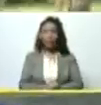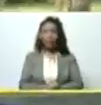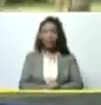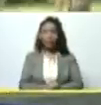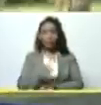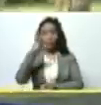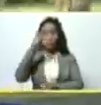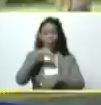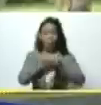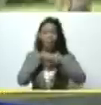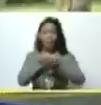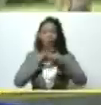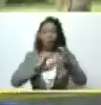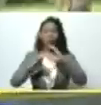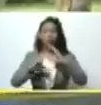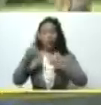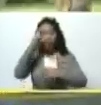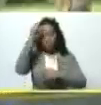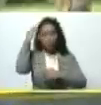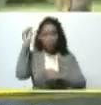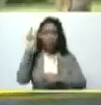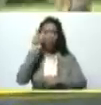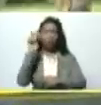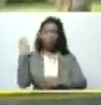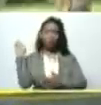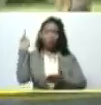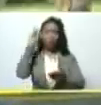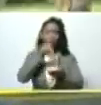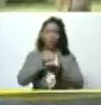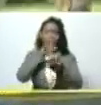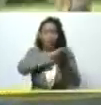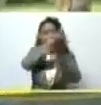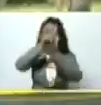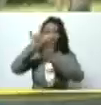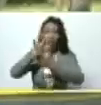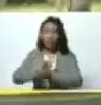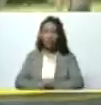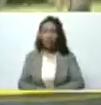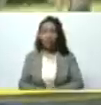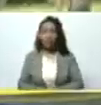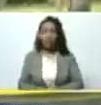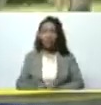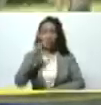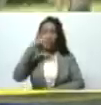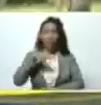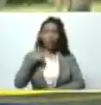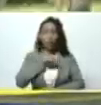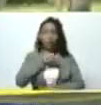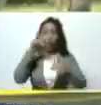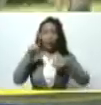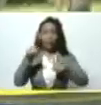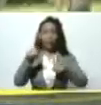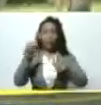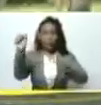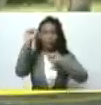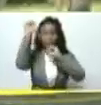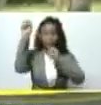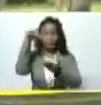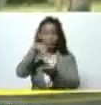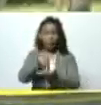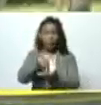Nazaret quiere picar una torta por los dos meses del regreso de la gira y aquí estamos pues victoriosos de pie